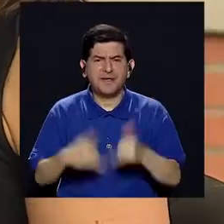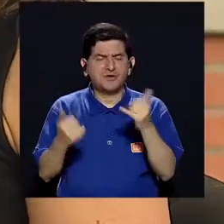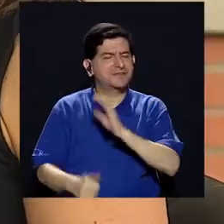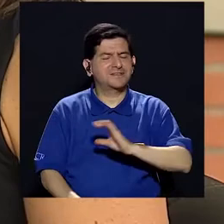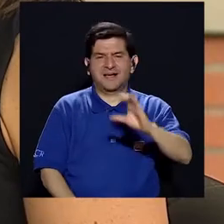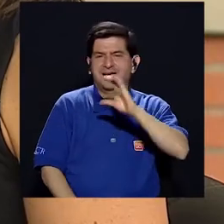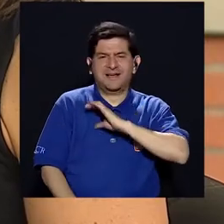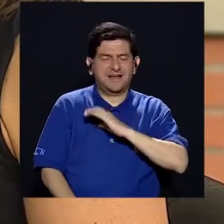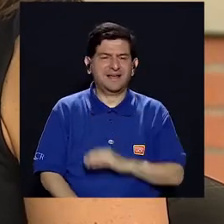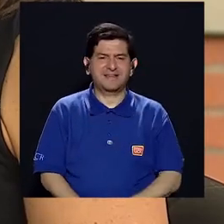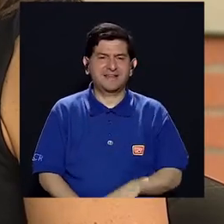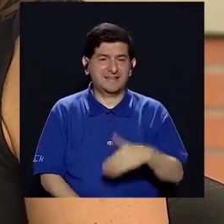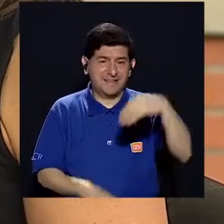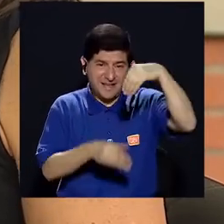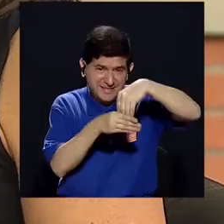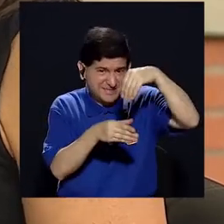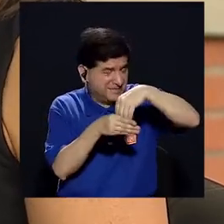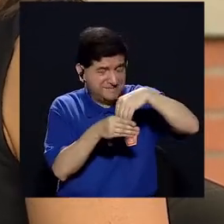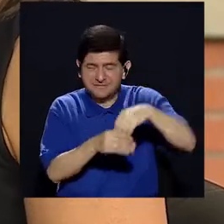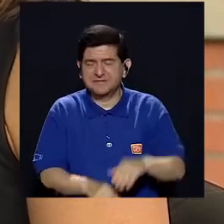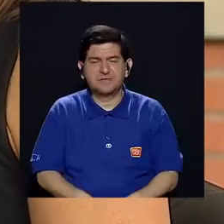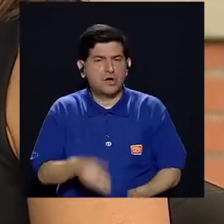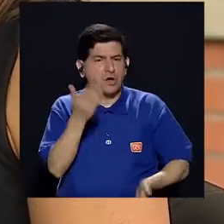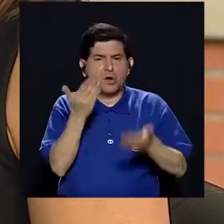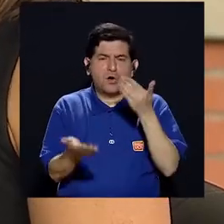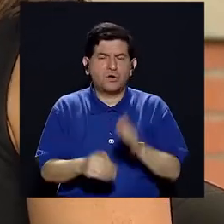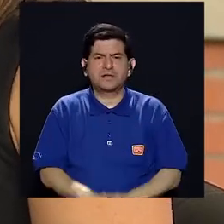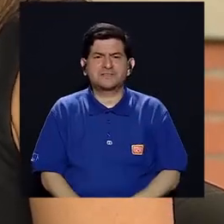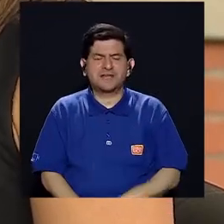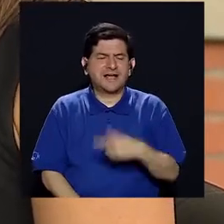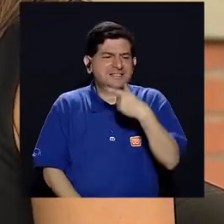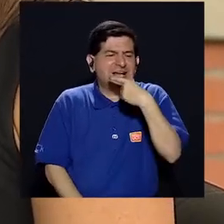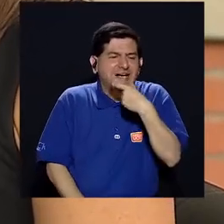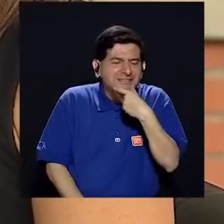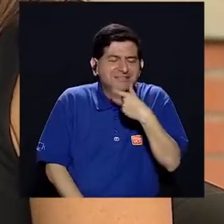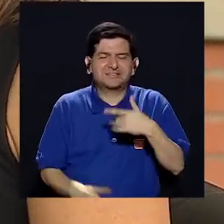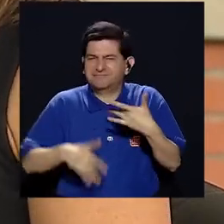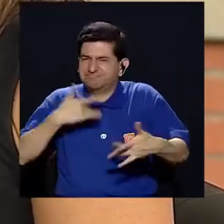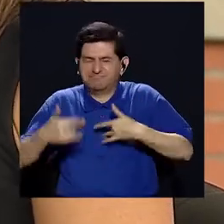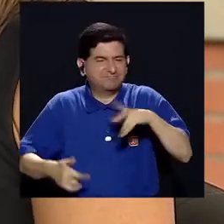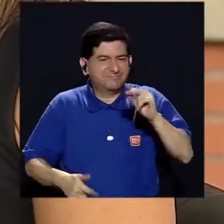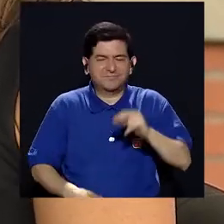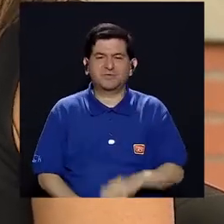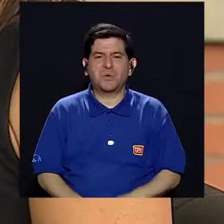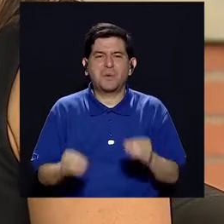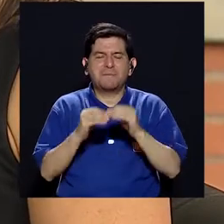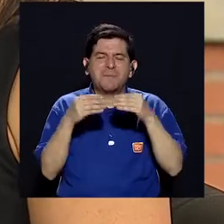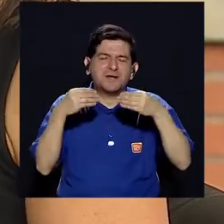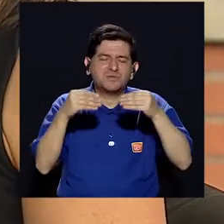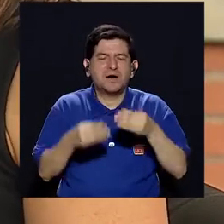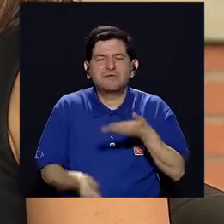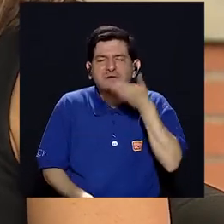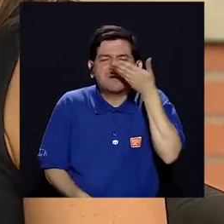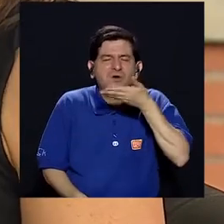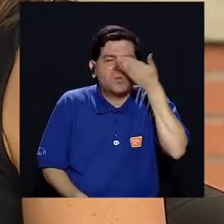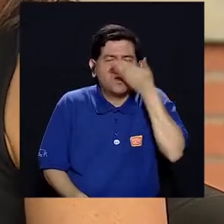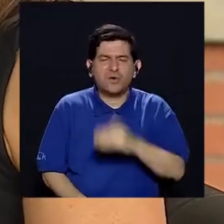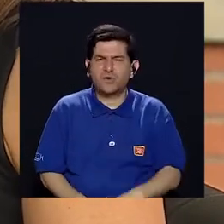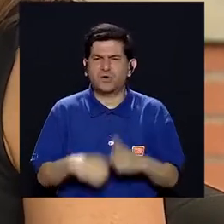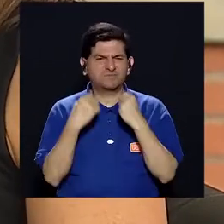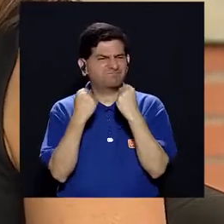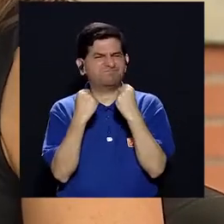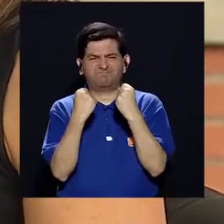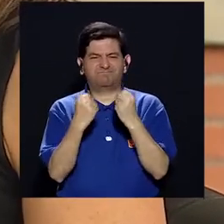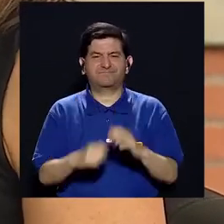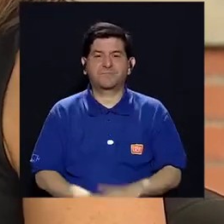simplemente va a perder sus características organolépticas. También ya no va a tener la... Este va a ser tan crujiente, va a ser un poquito más suave. El olor tal vez